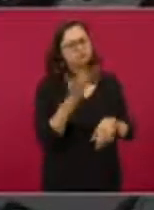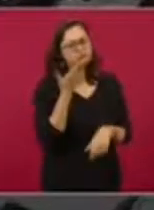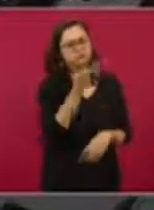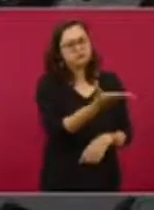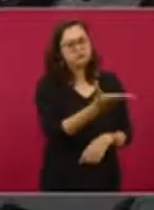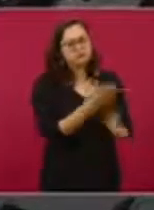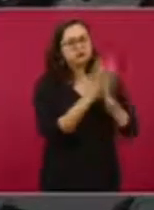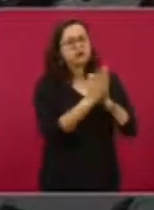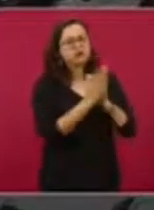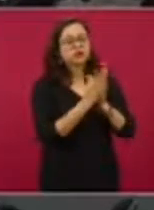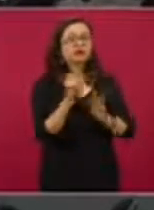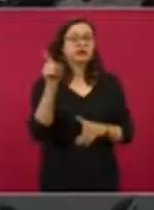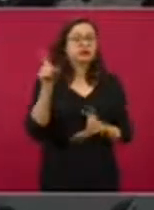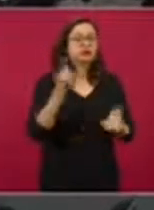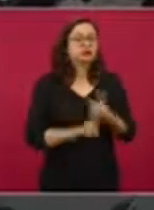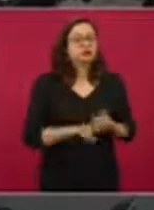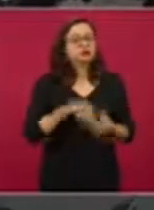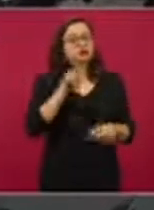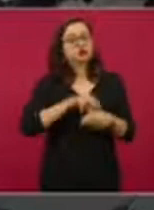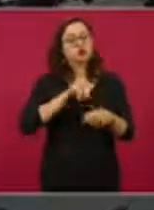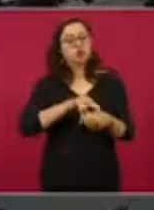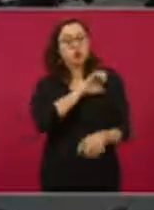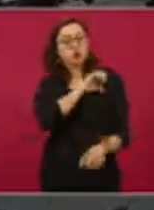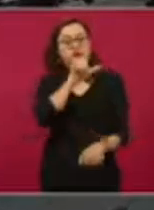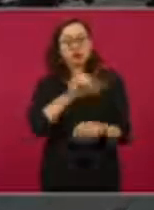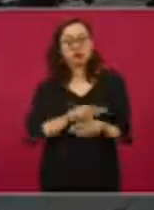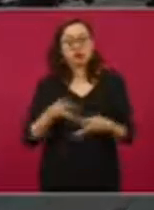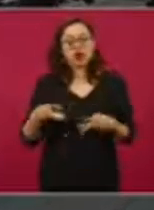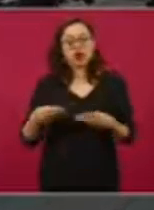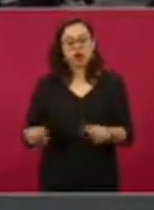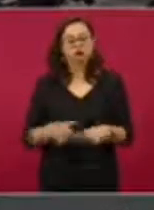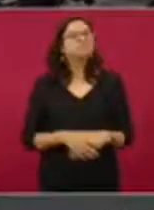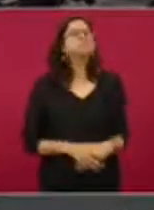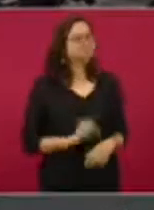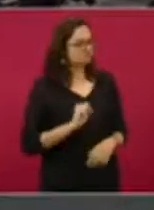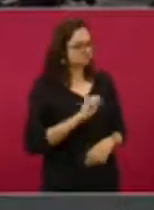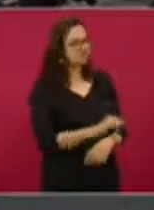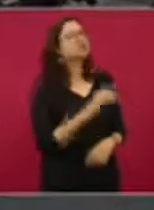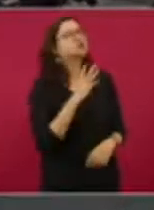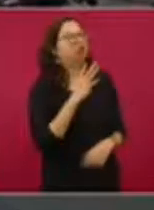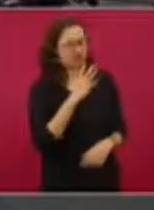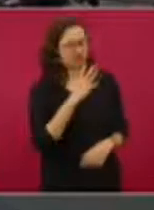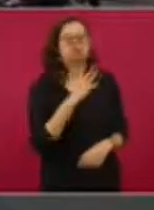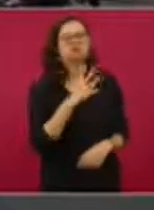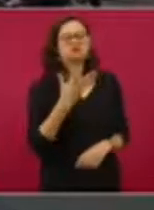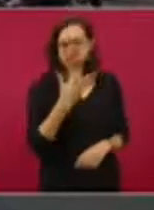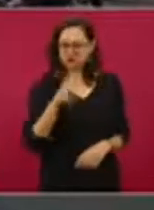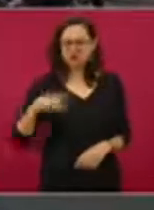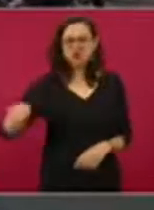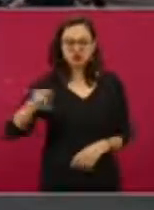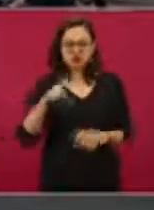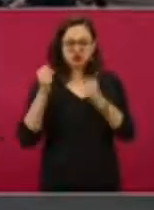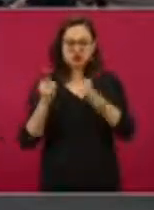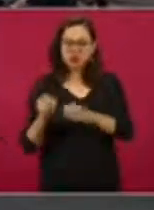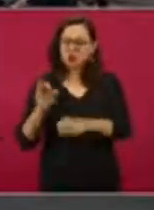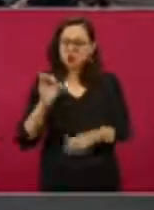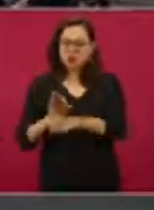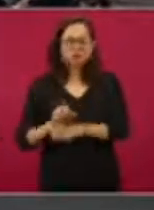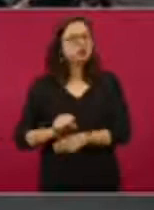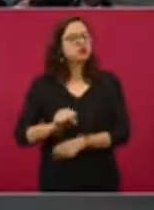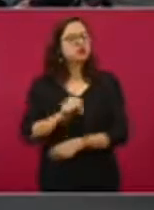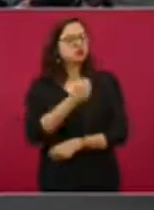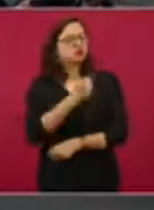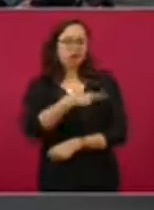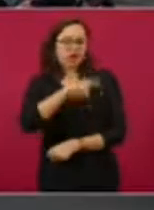gastos médicos especiales. Sí tienen, presidente, si aparece el seguro de gastos médicos. Seguro de gastos médicos,